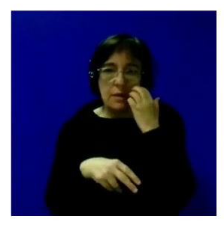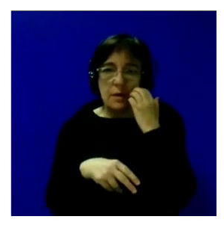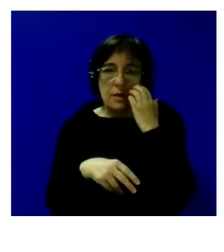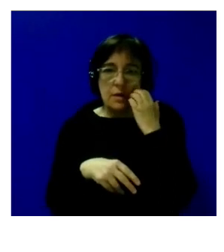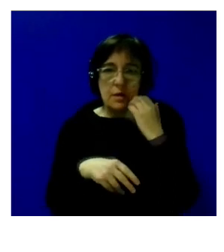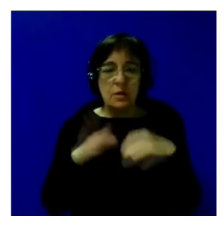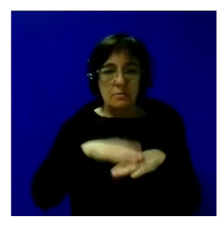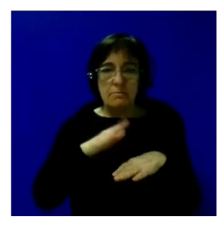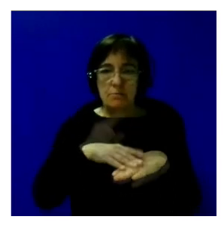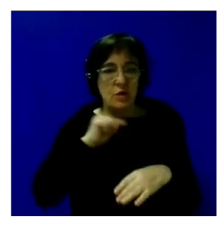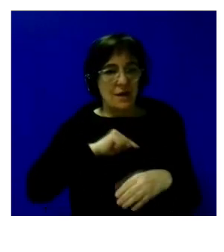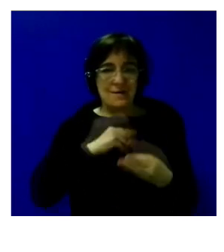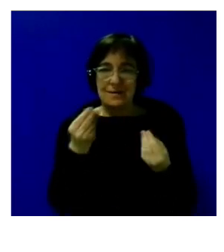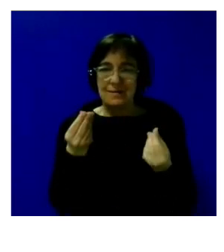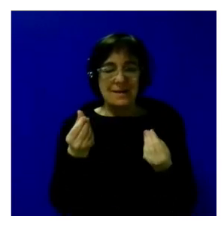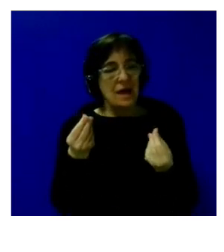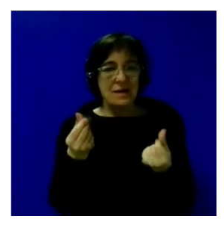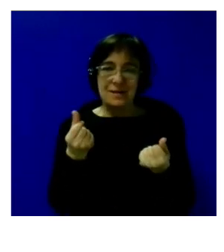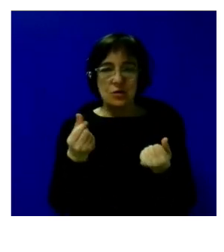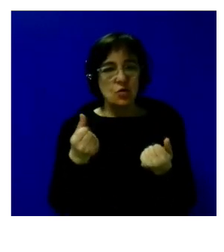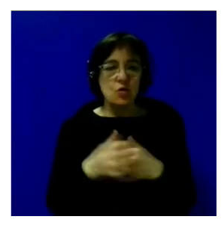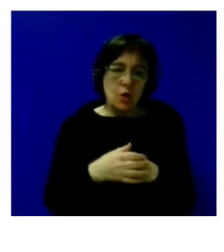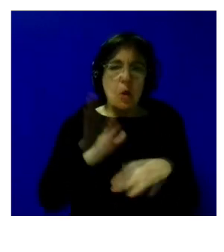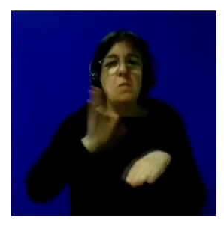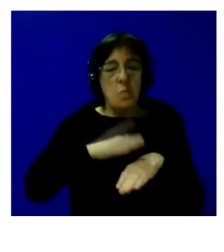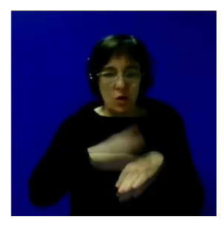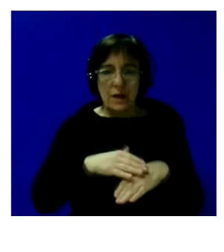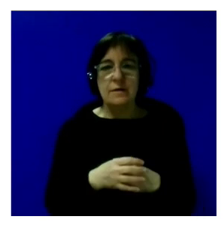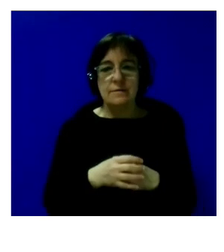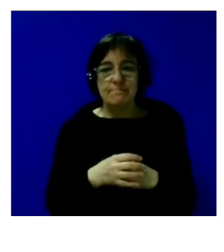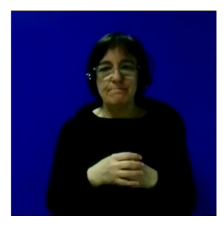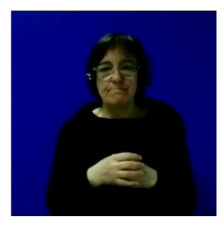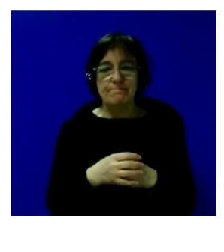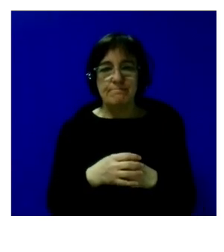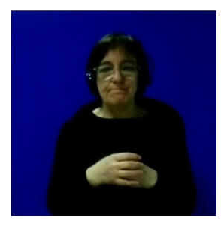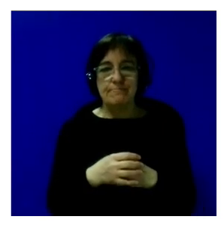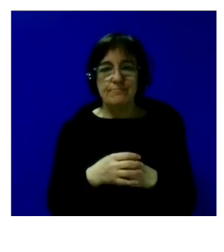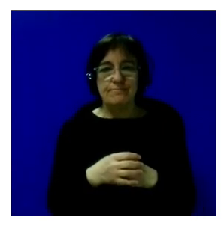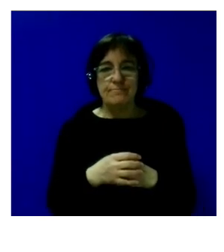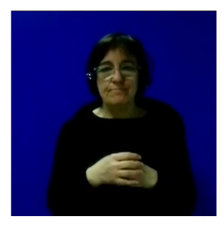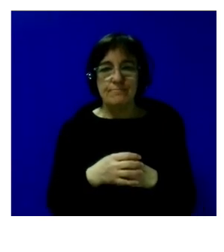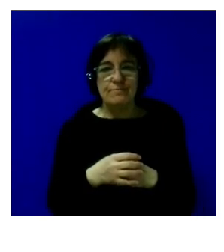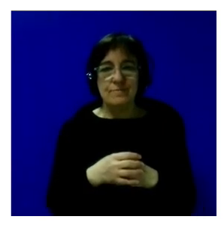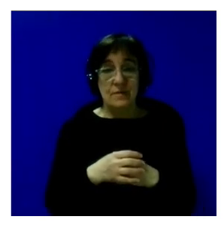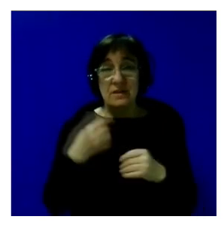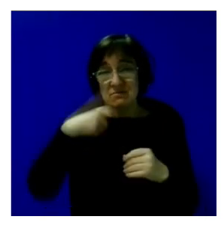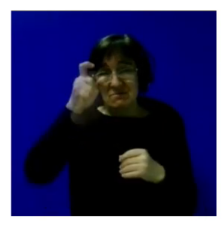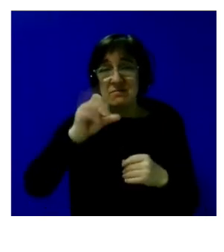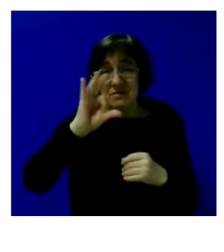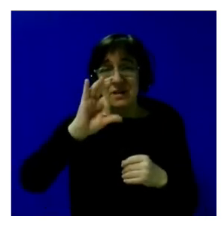porque creo que eso es la sensación es como ¿por qué? pues Sergio fue uno de ellos